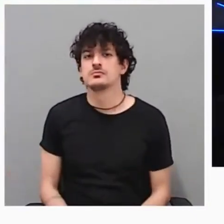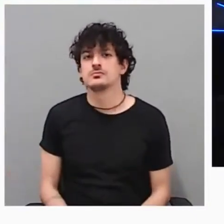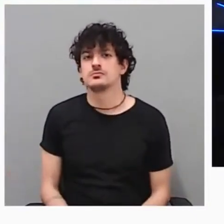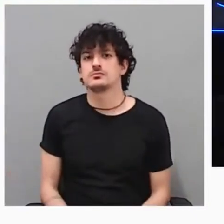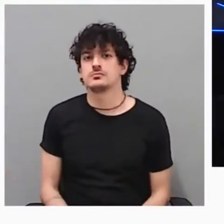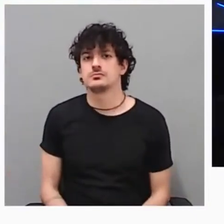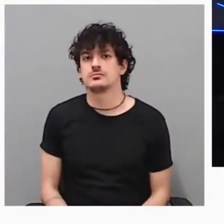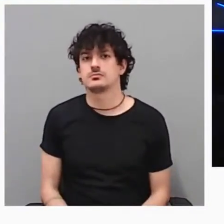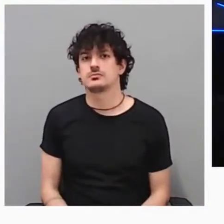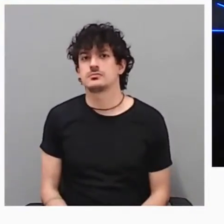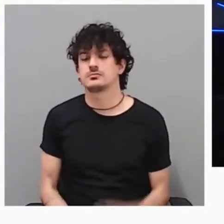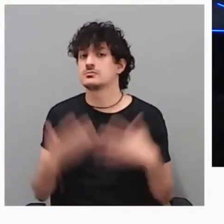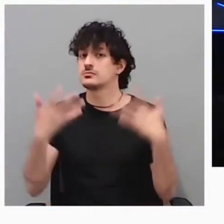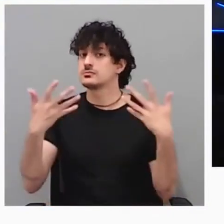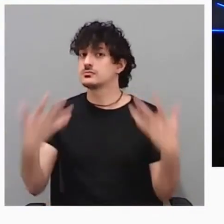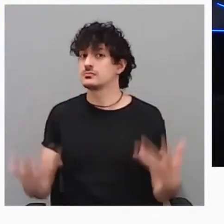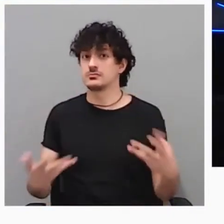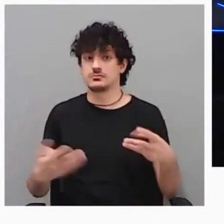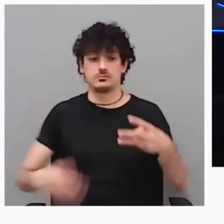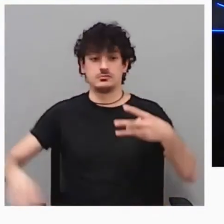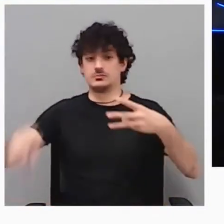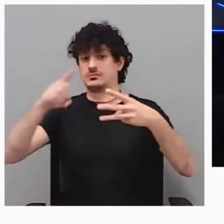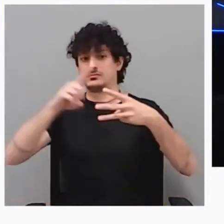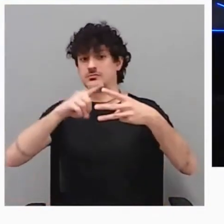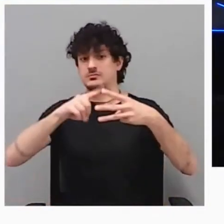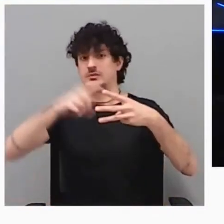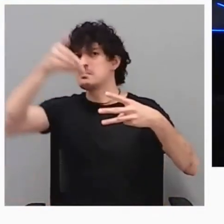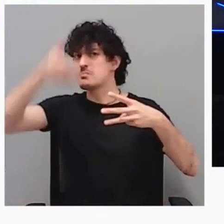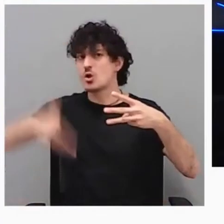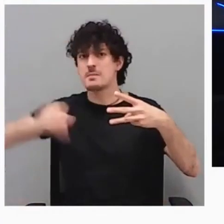Por lo tanto, el primer criterio y más importante es la coherencia.